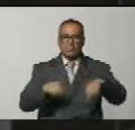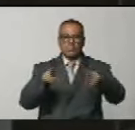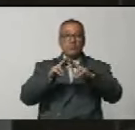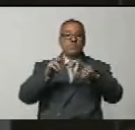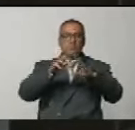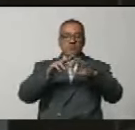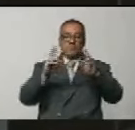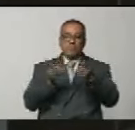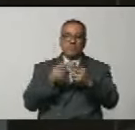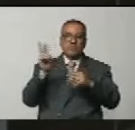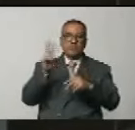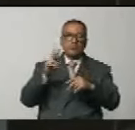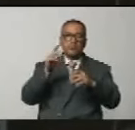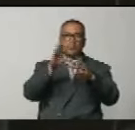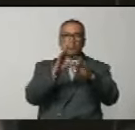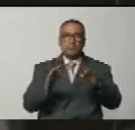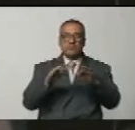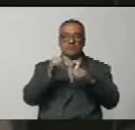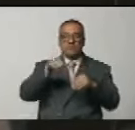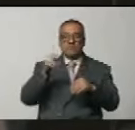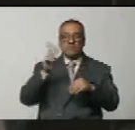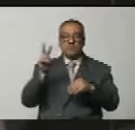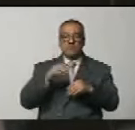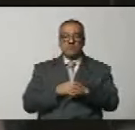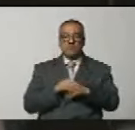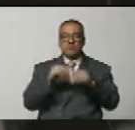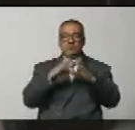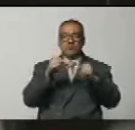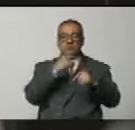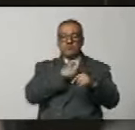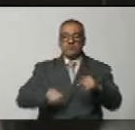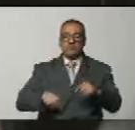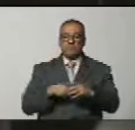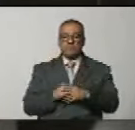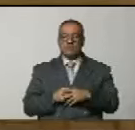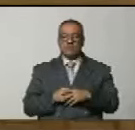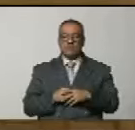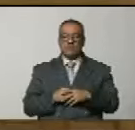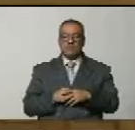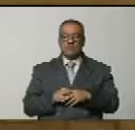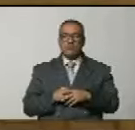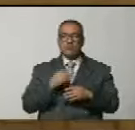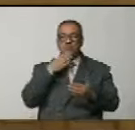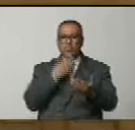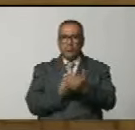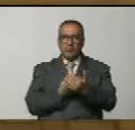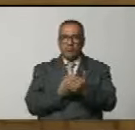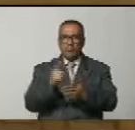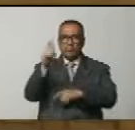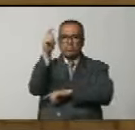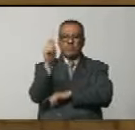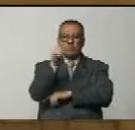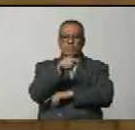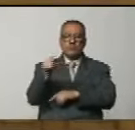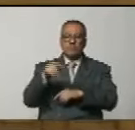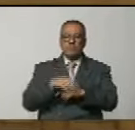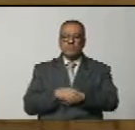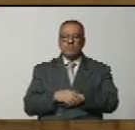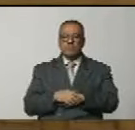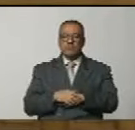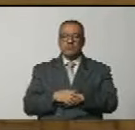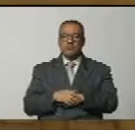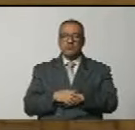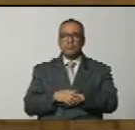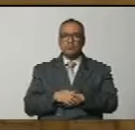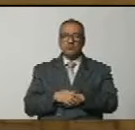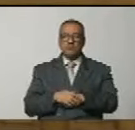Venezuela y a través de la Oficina de la UNESCO en Venezuela. Es todo, señor presidente. Muchas gracias, diputado, por